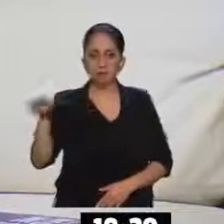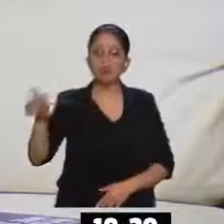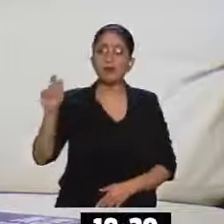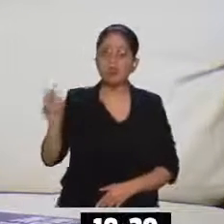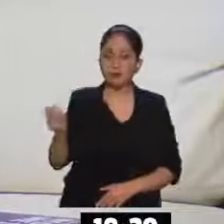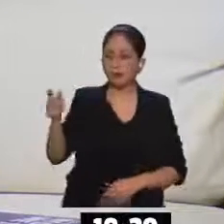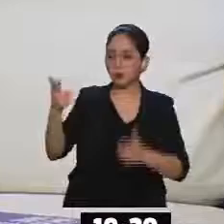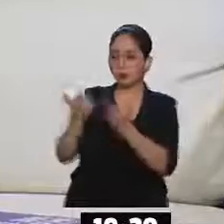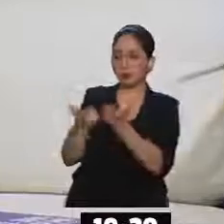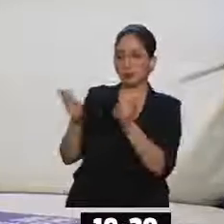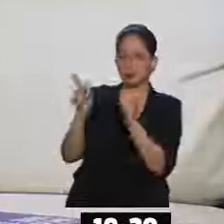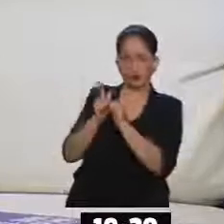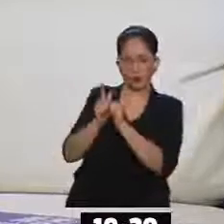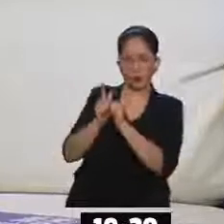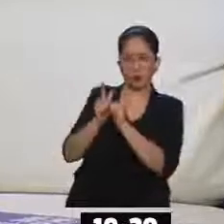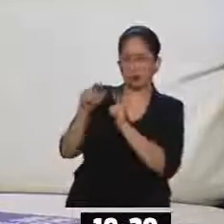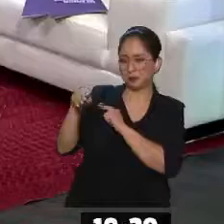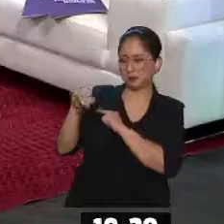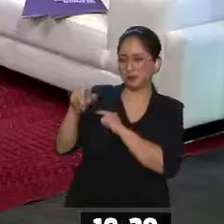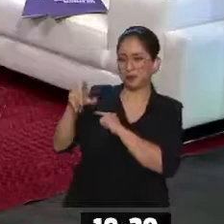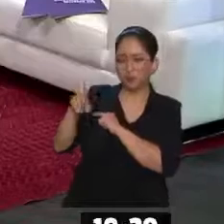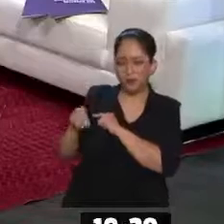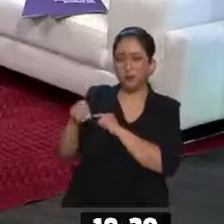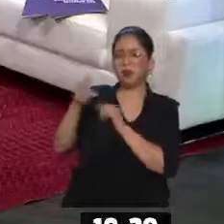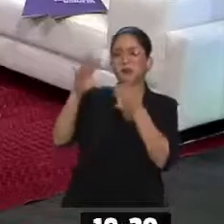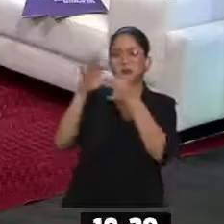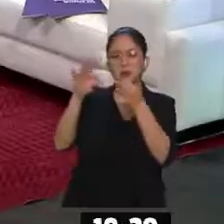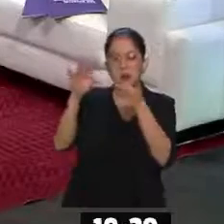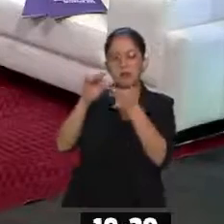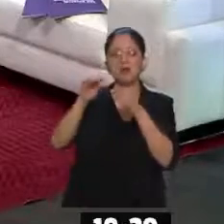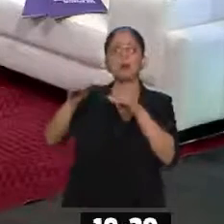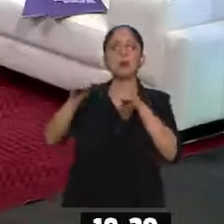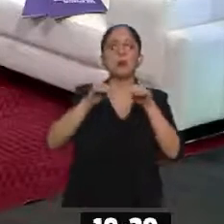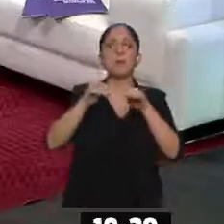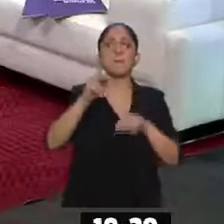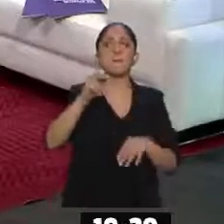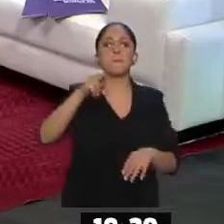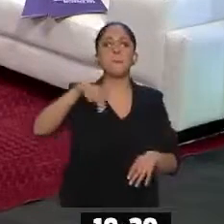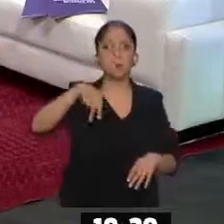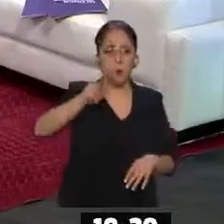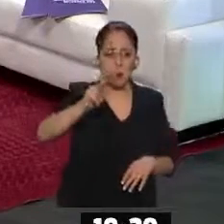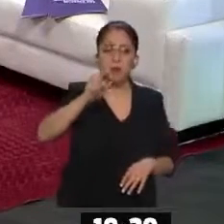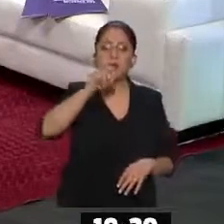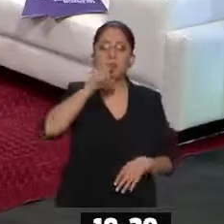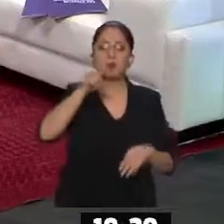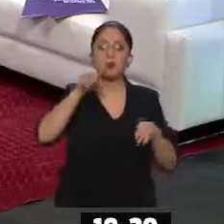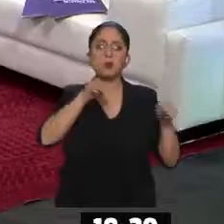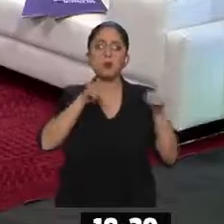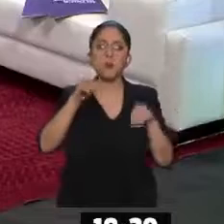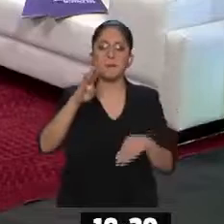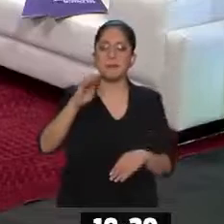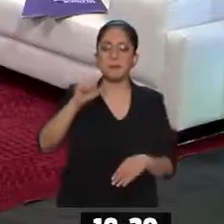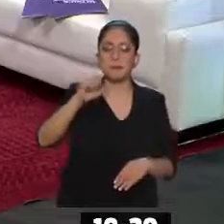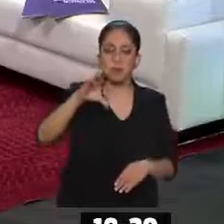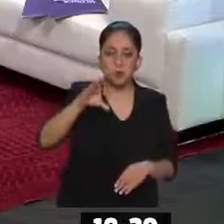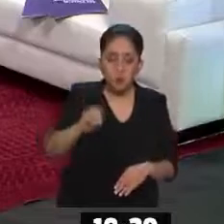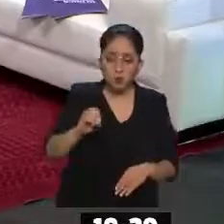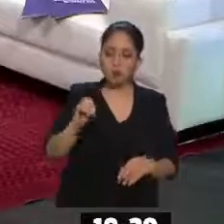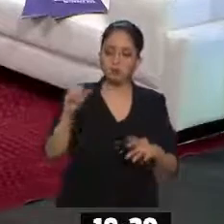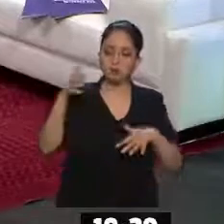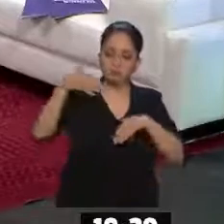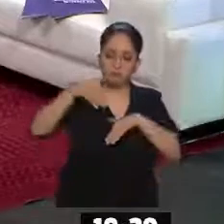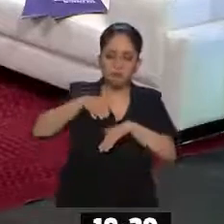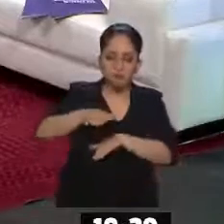¡Claro! Entonces, es un recorrido por su historia y por el movimiento punk y el movimiento vasco. Es una función única, de aforo